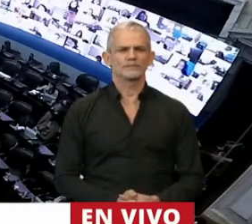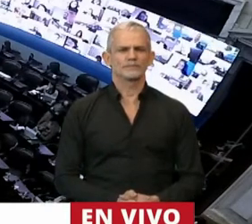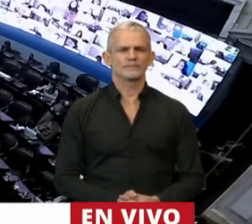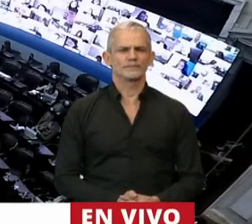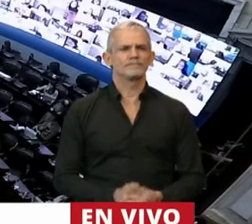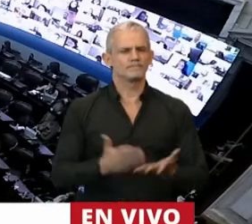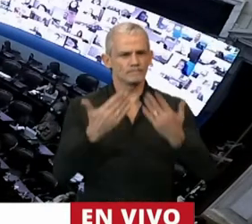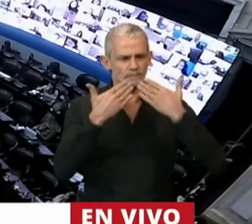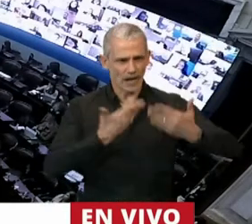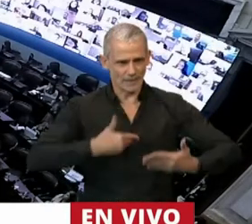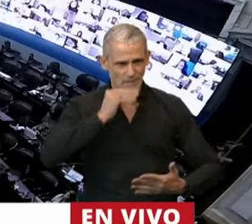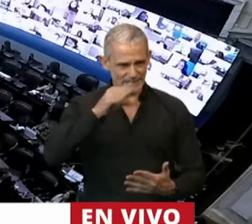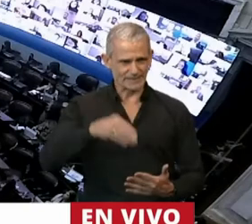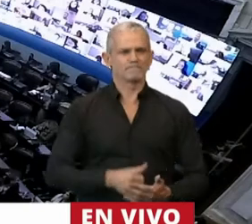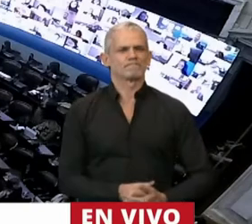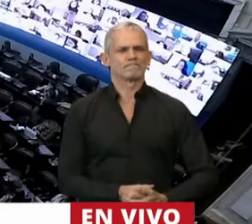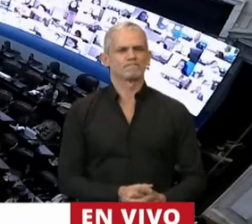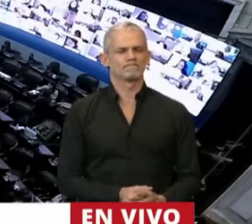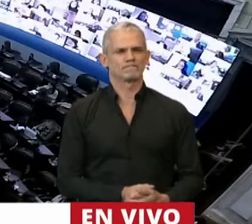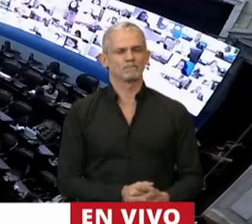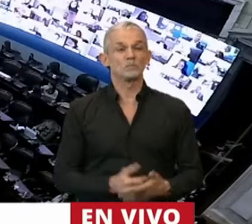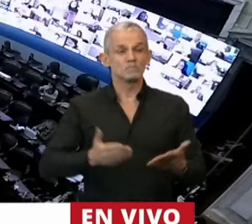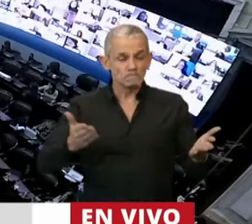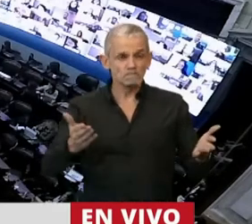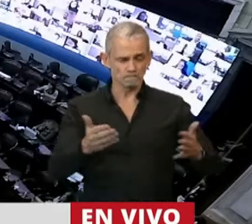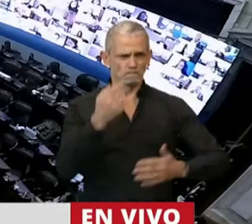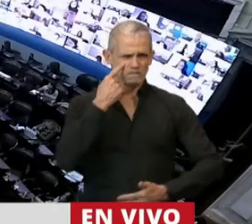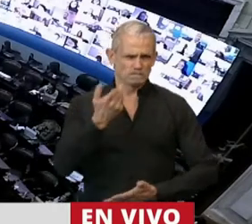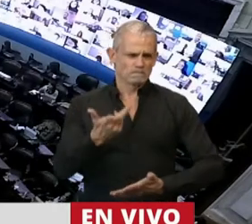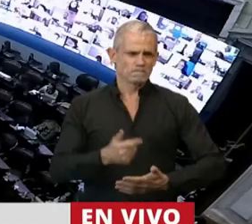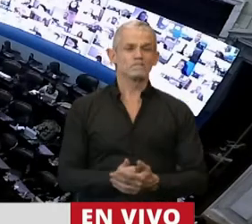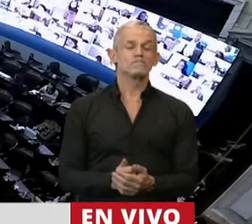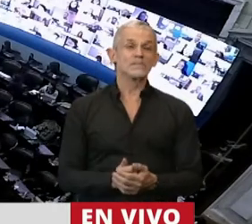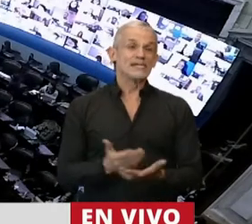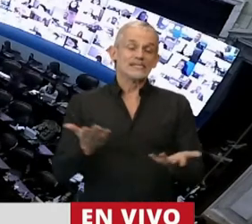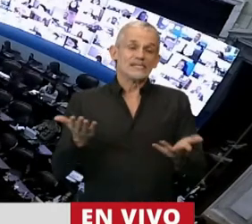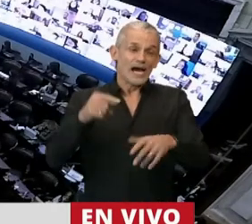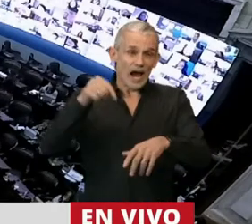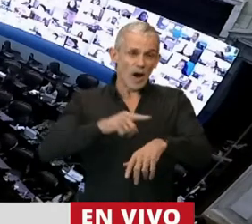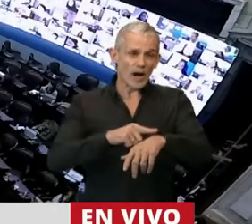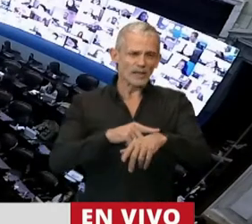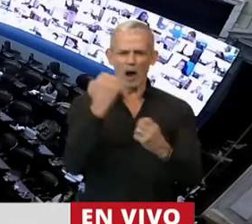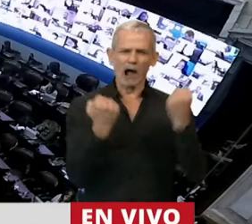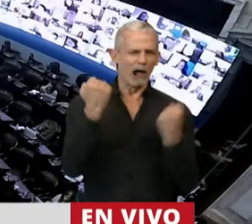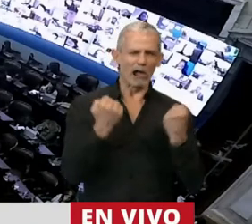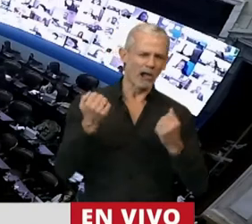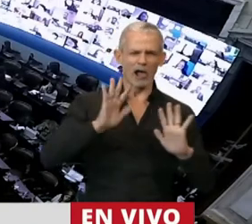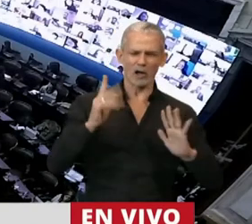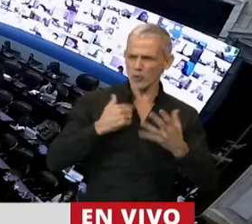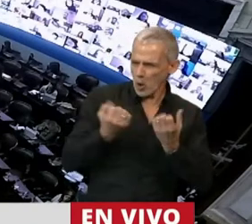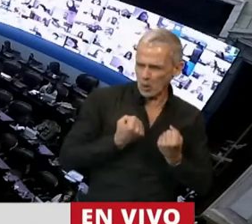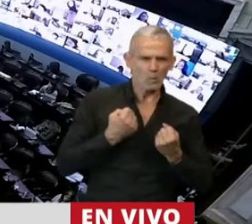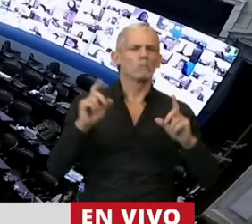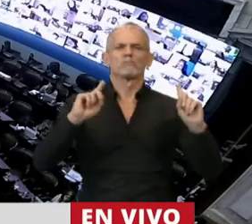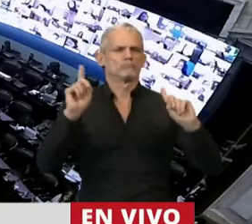Gracias, Presidente. Mire, Presidente, no es tiempo de egoísmo ni de mezquindades.